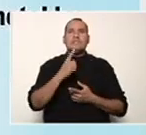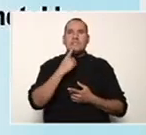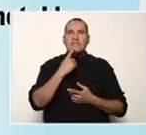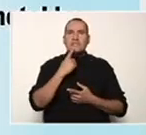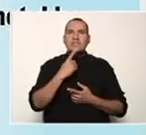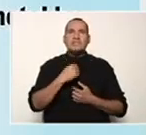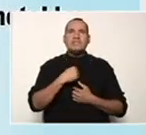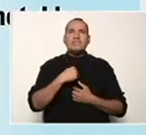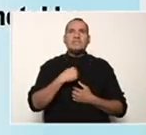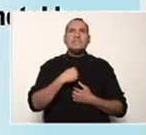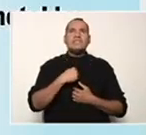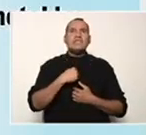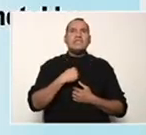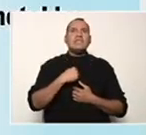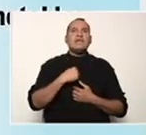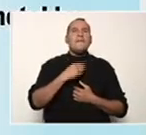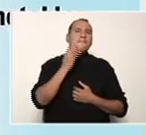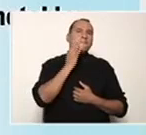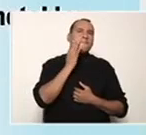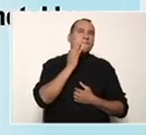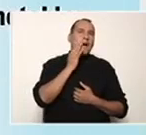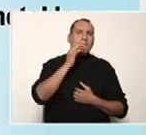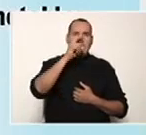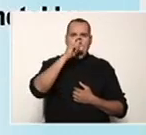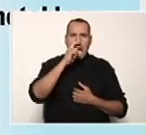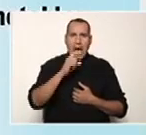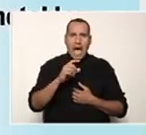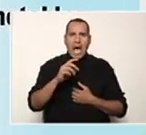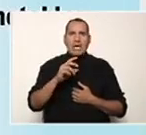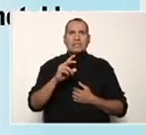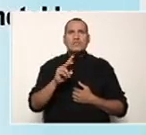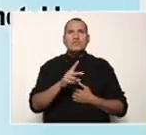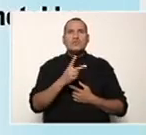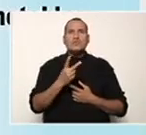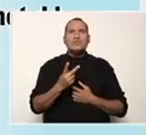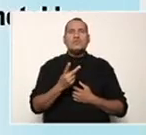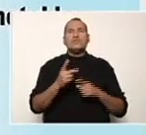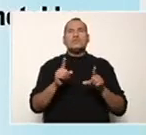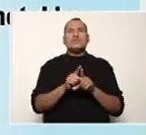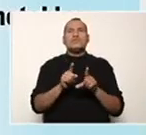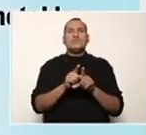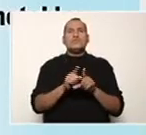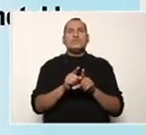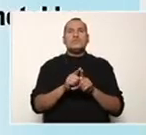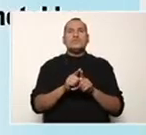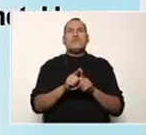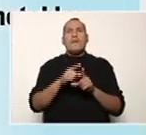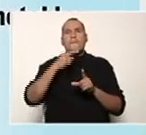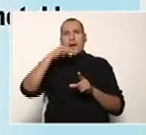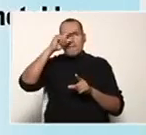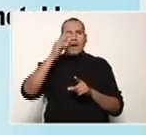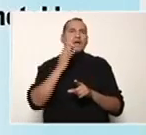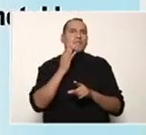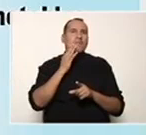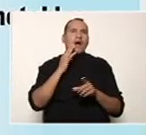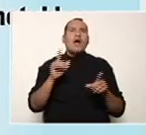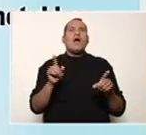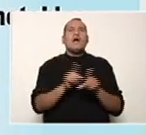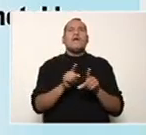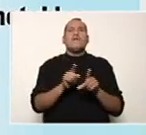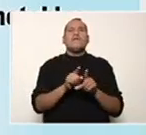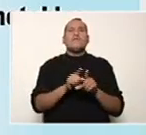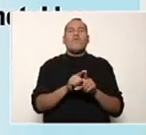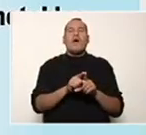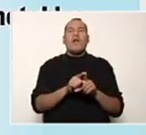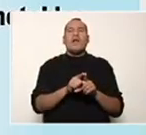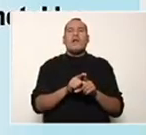socializar en familia el doble de la edad de tus padres y ver si es igual al